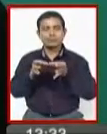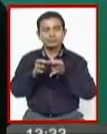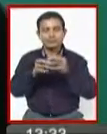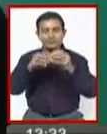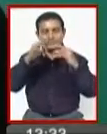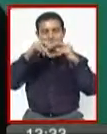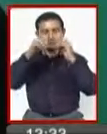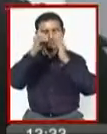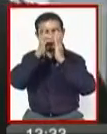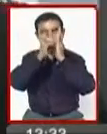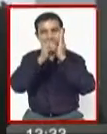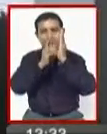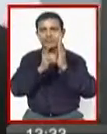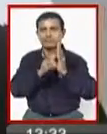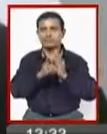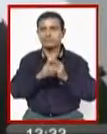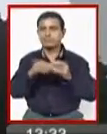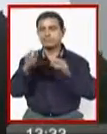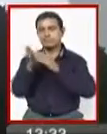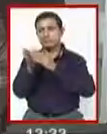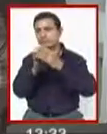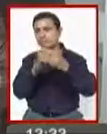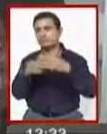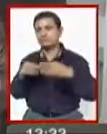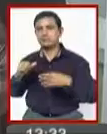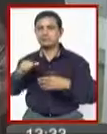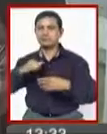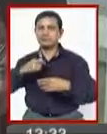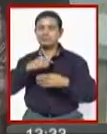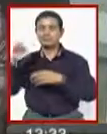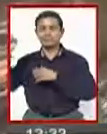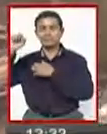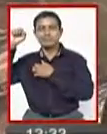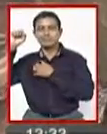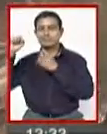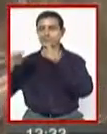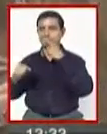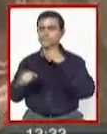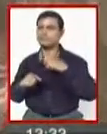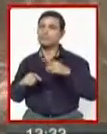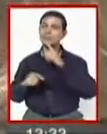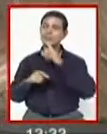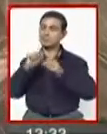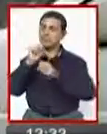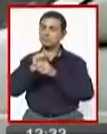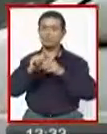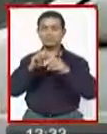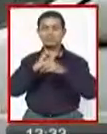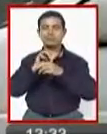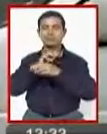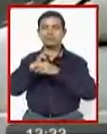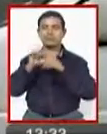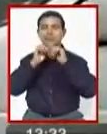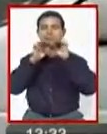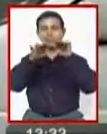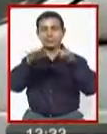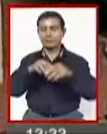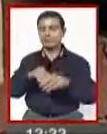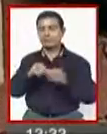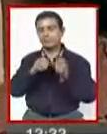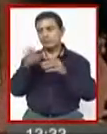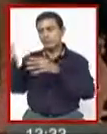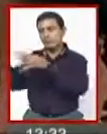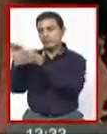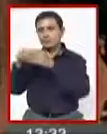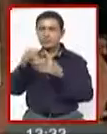minuciosa. Por su parte, asambleístas del Movimiento del Socialismo afirman que es trabajo del Ministerio Público procesar a los